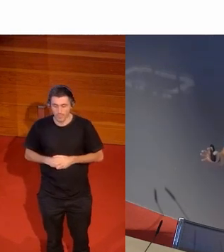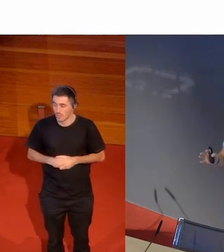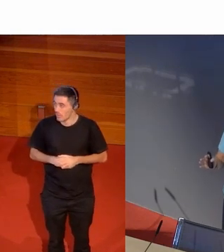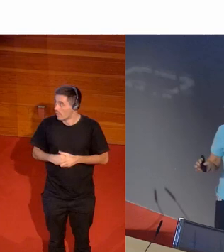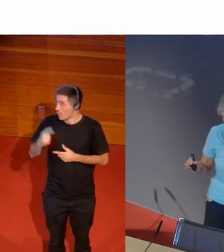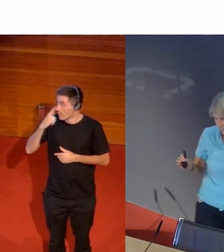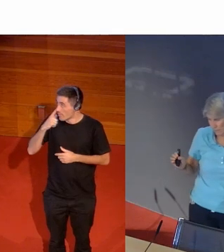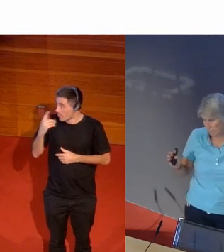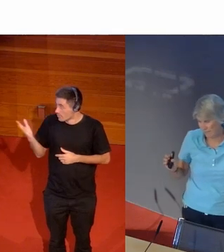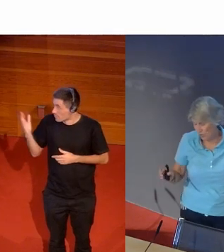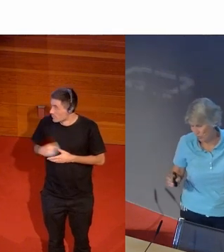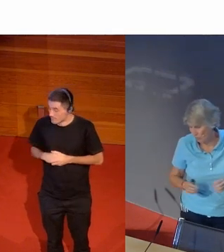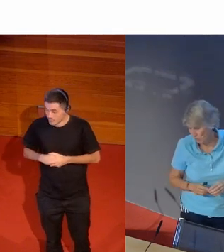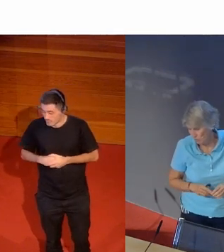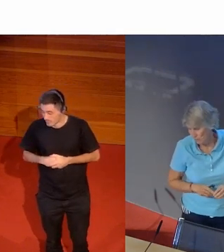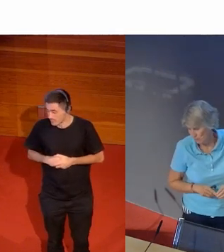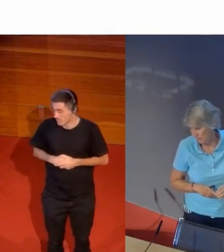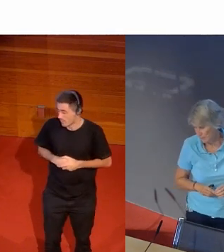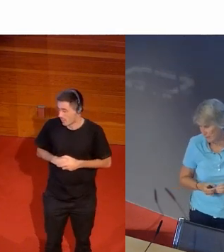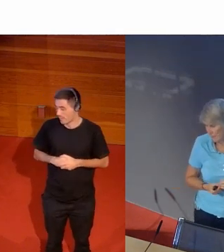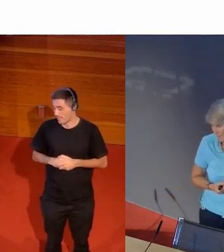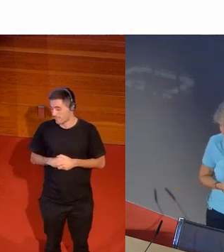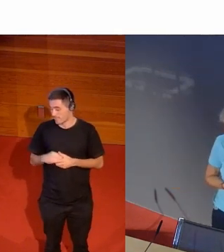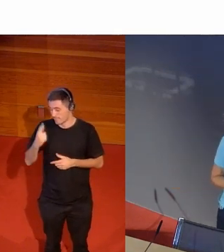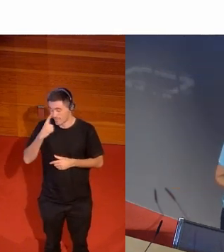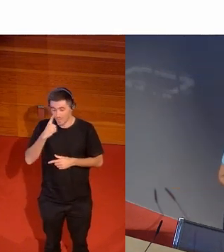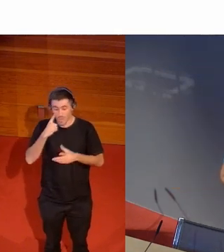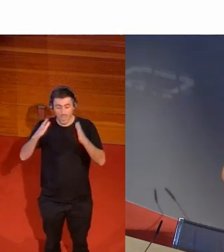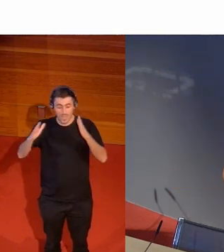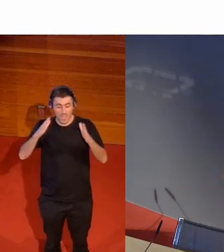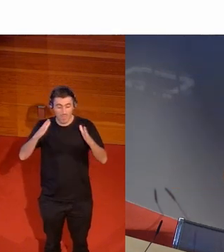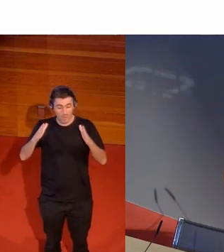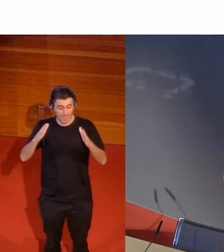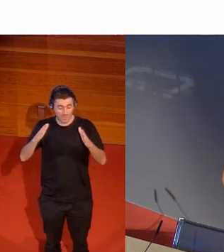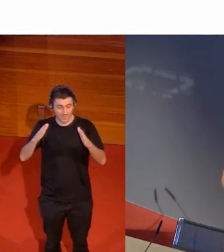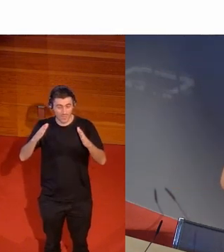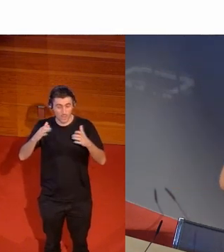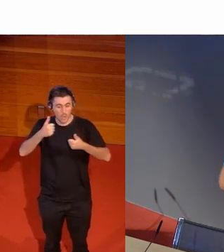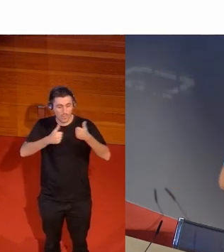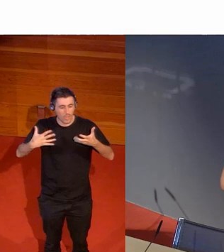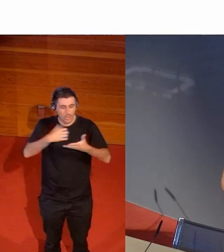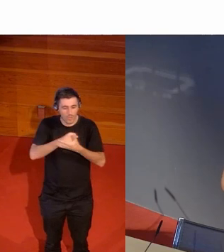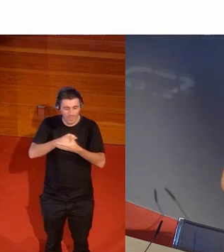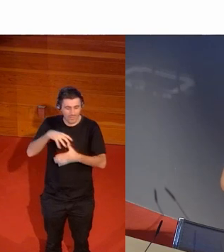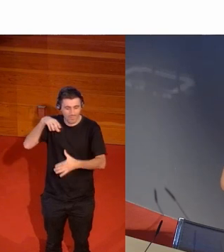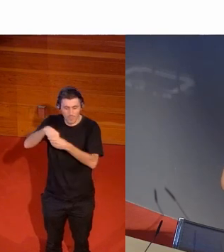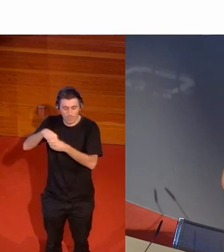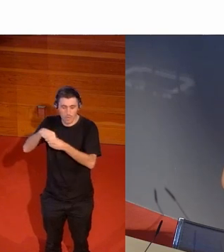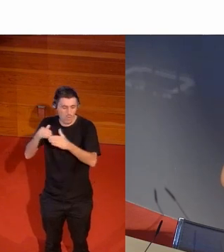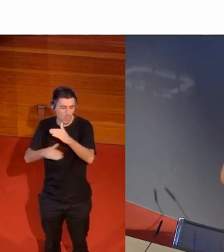fijaos el periodo en el que entran todas las competiciones y se disputan de manera